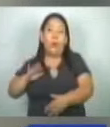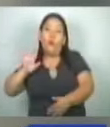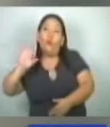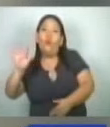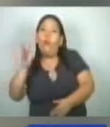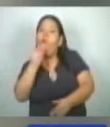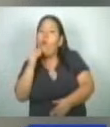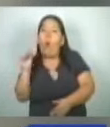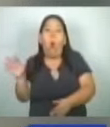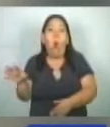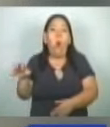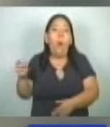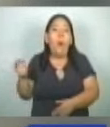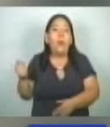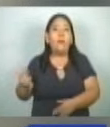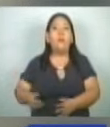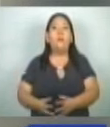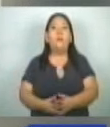su abuelo.